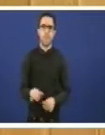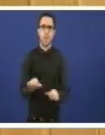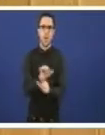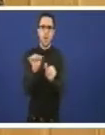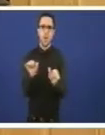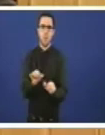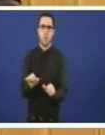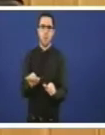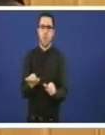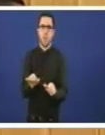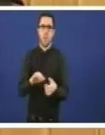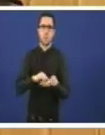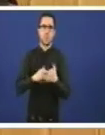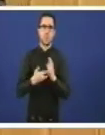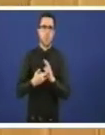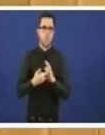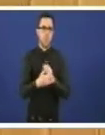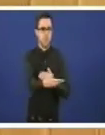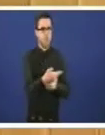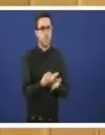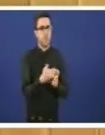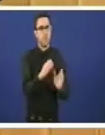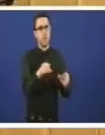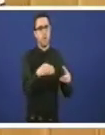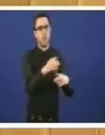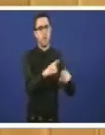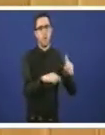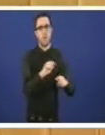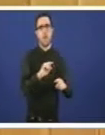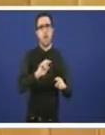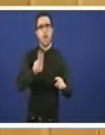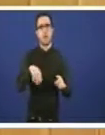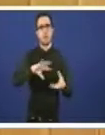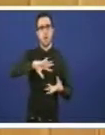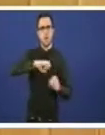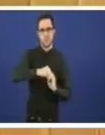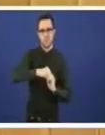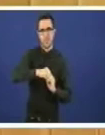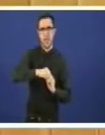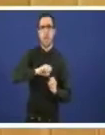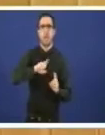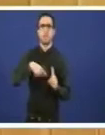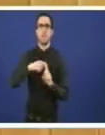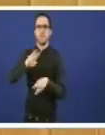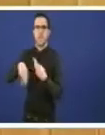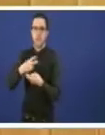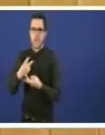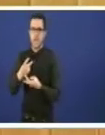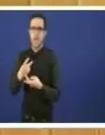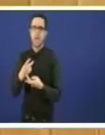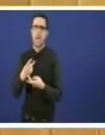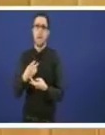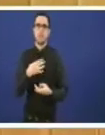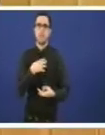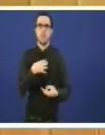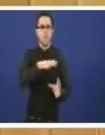solución que propongo o bloque nacionalista galego é compostaxe e reciclase é xa te dito o que non se pode compostar e